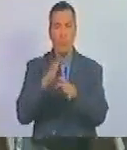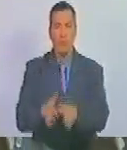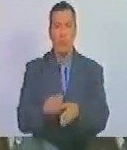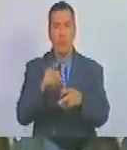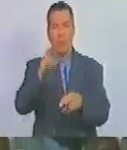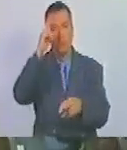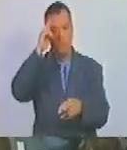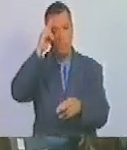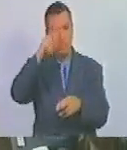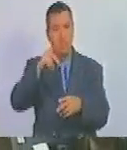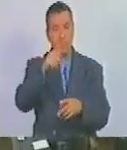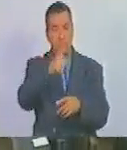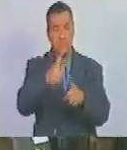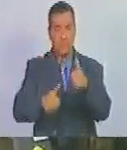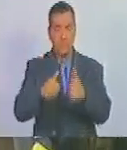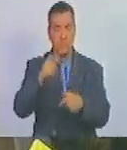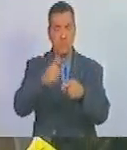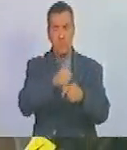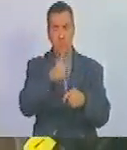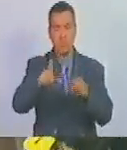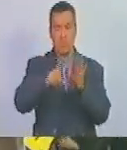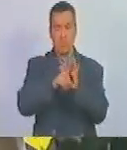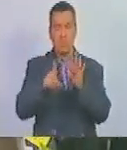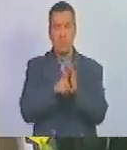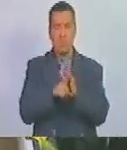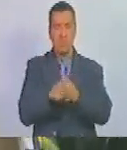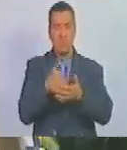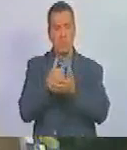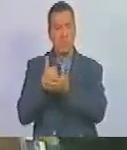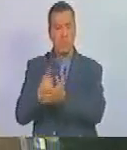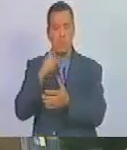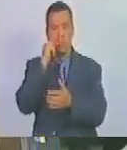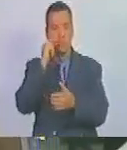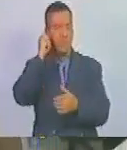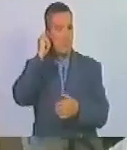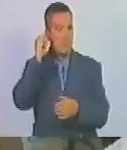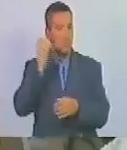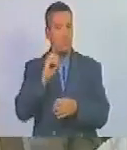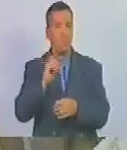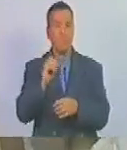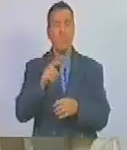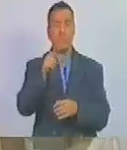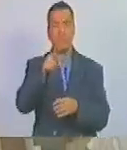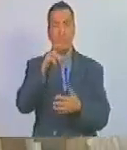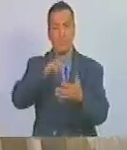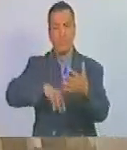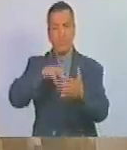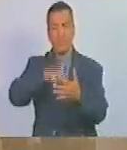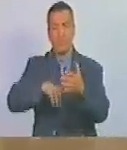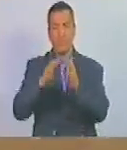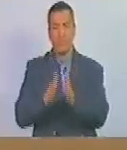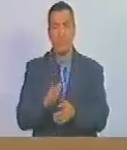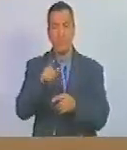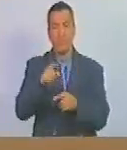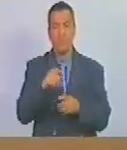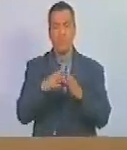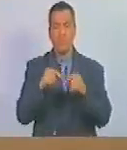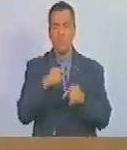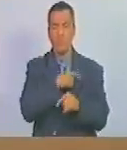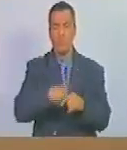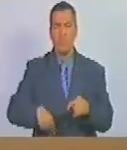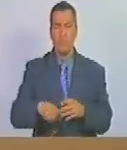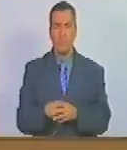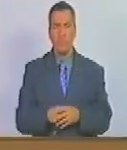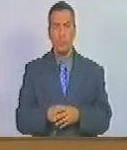se respeten los derechos garantizados por la ley a favor de las trabajadoras o los trabajadores agrícolas esto se ha no presionado